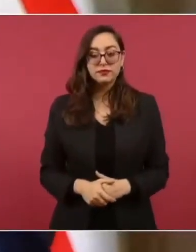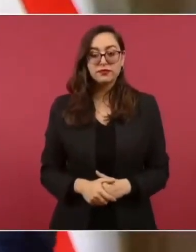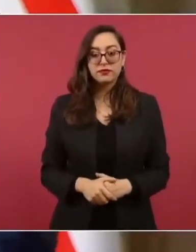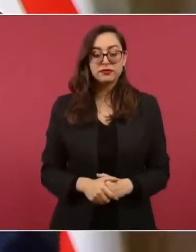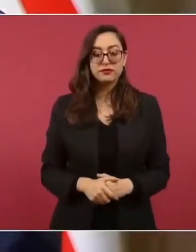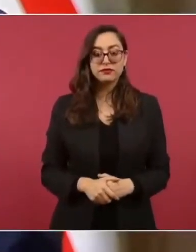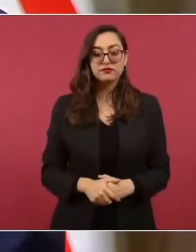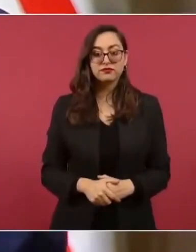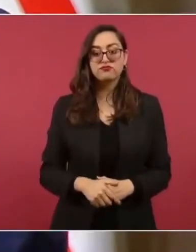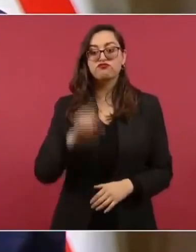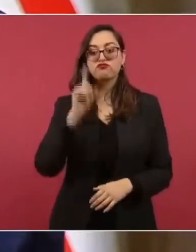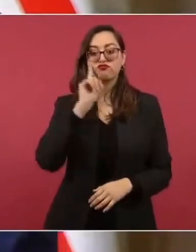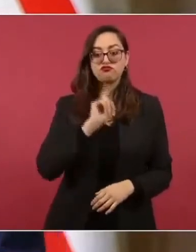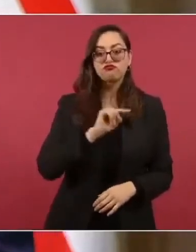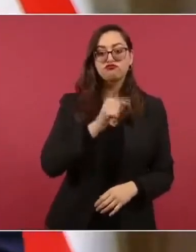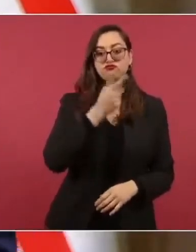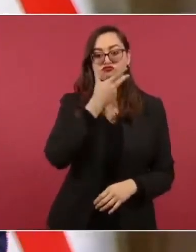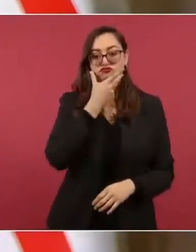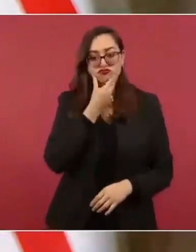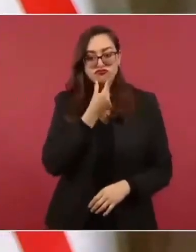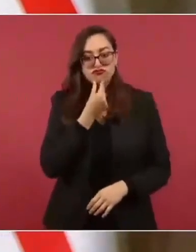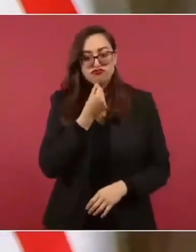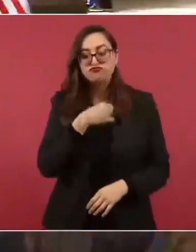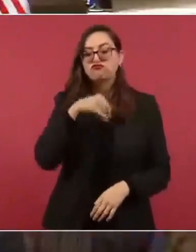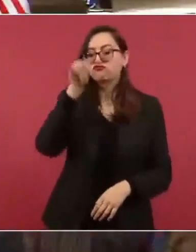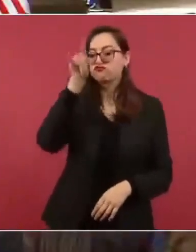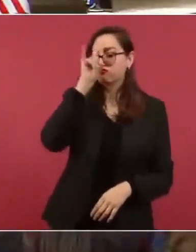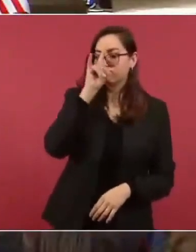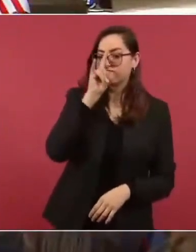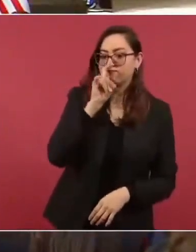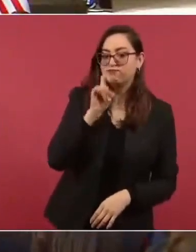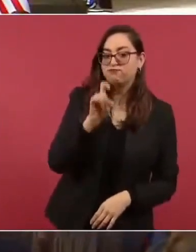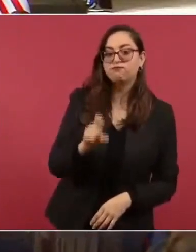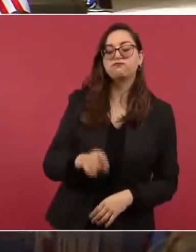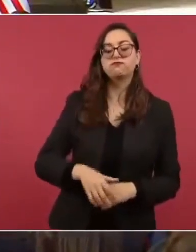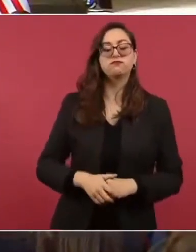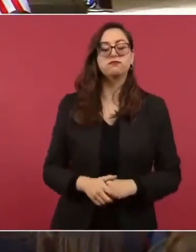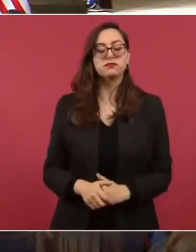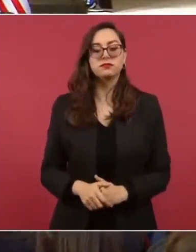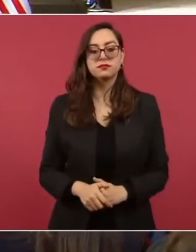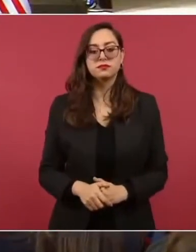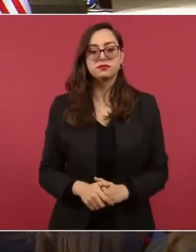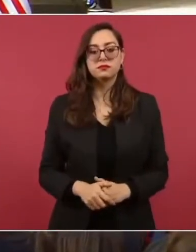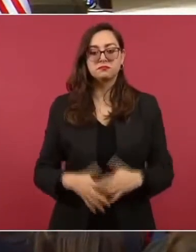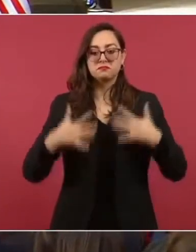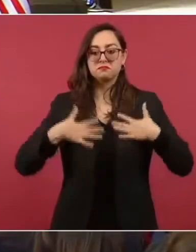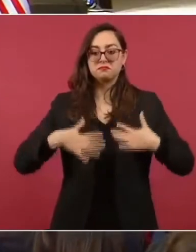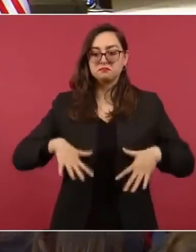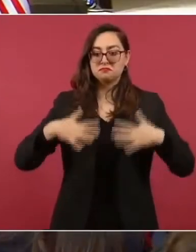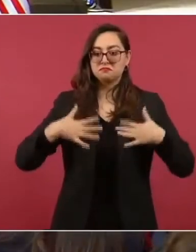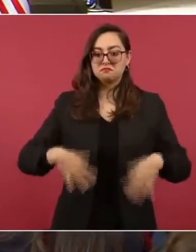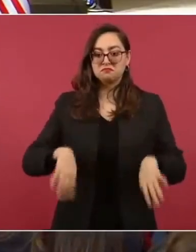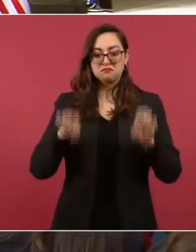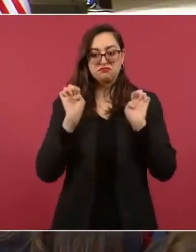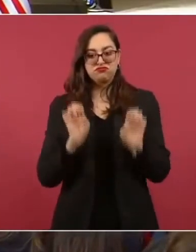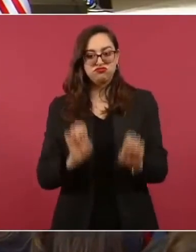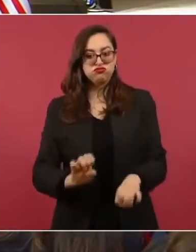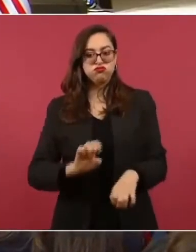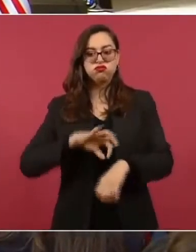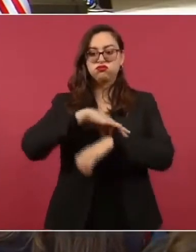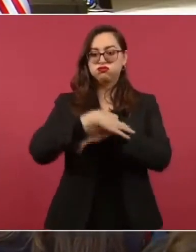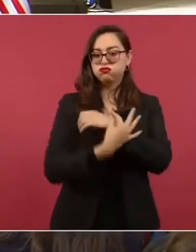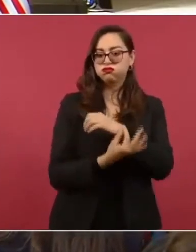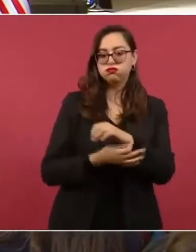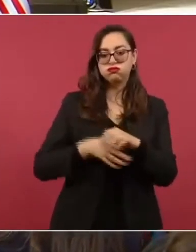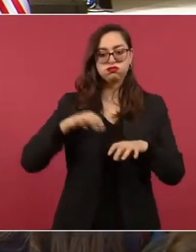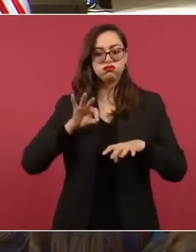mujeres, hombres guapos, bien vestidos, con alhajas,